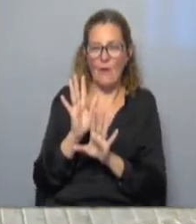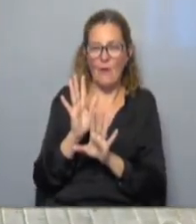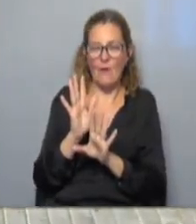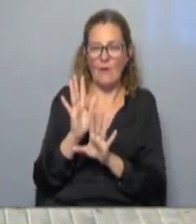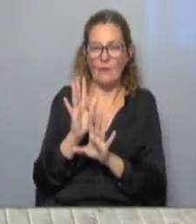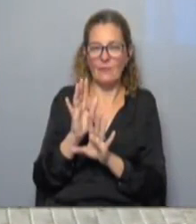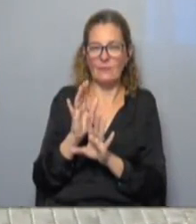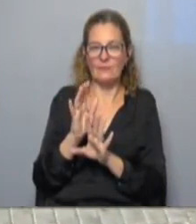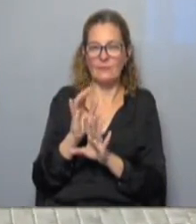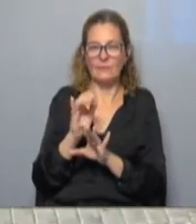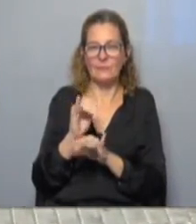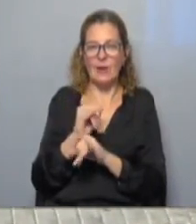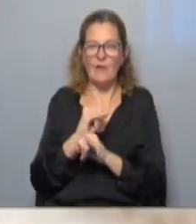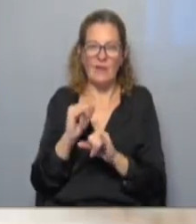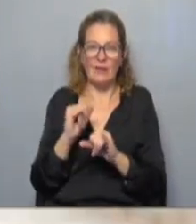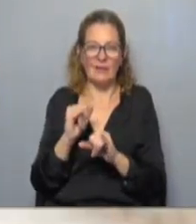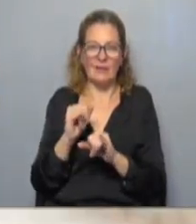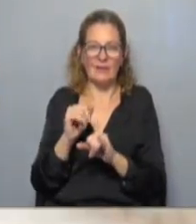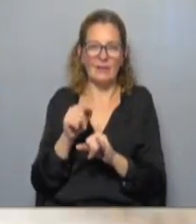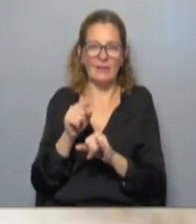en fin ese